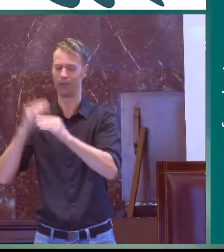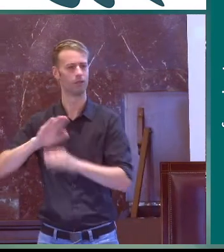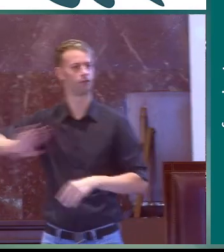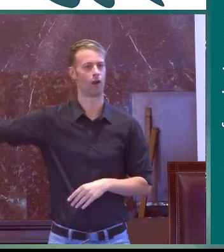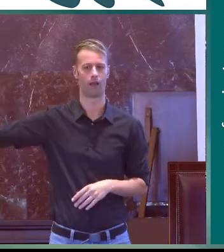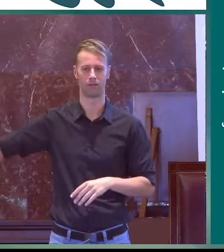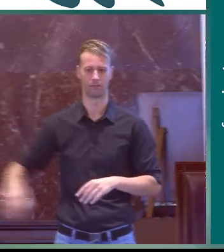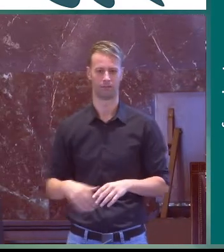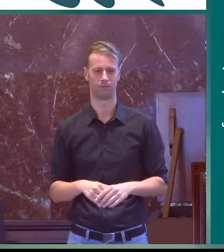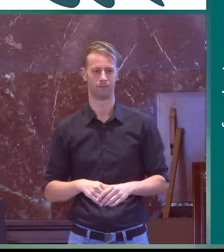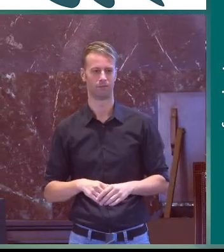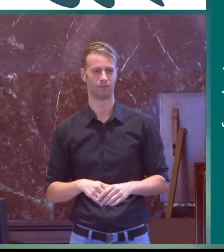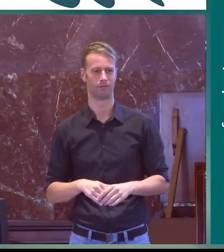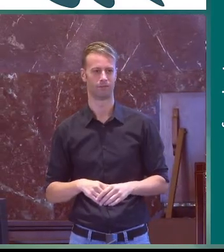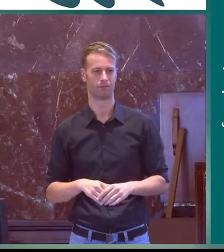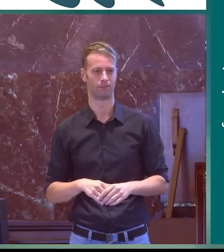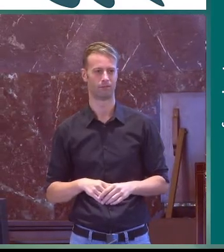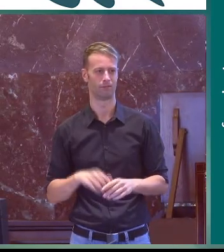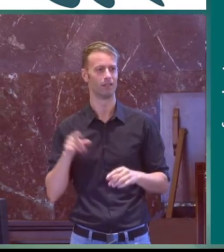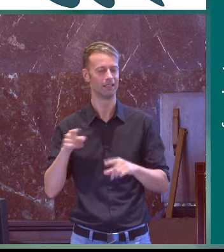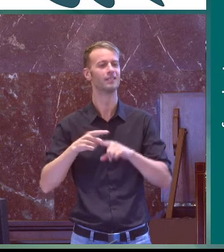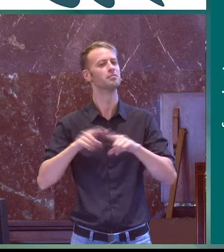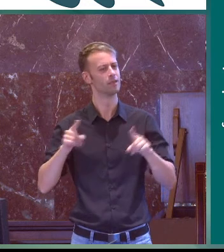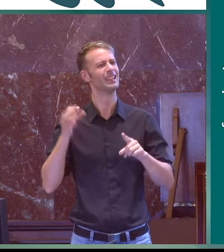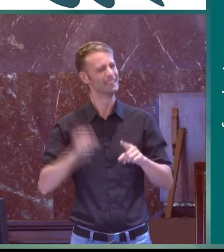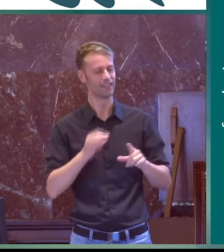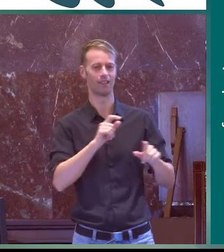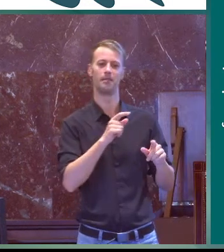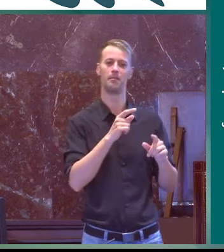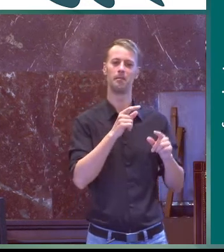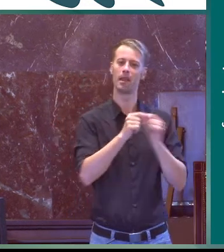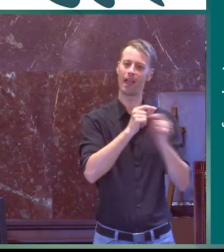Inglaterra ecológica lo que haría es quitar las limusinas deshacerse de ellas